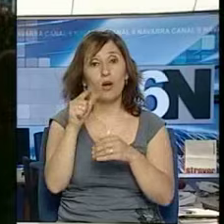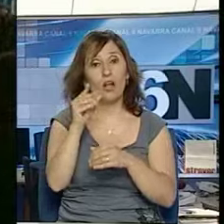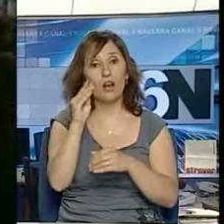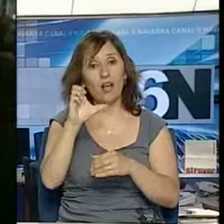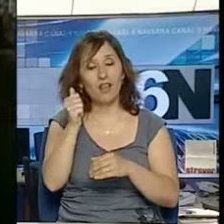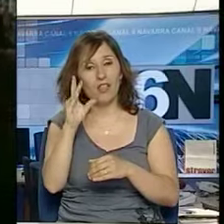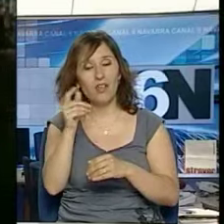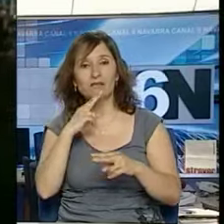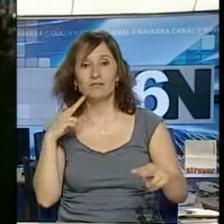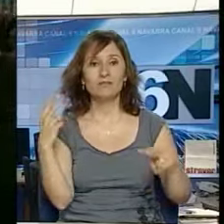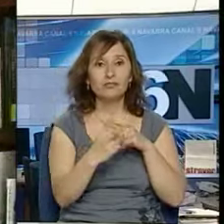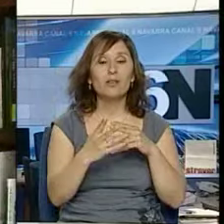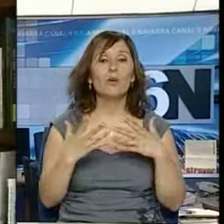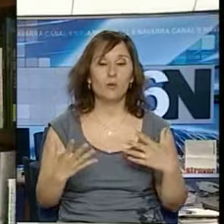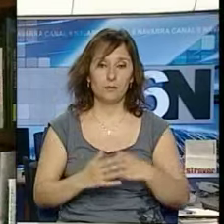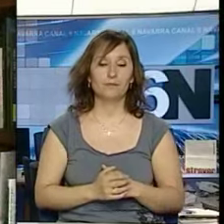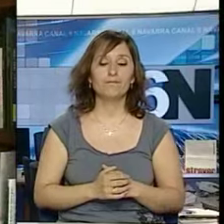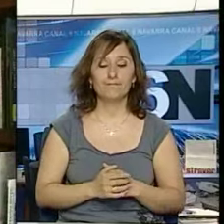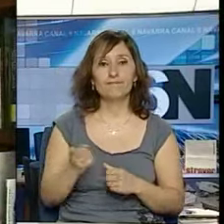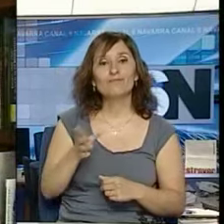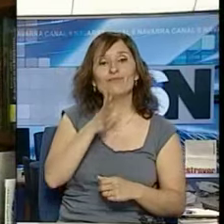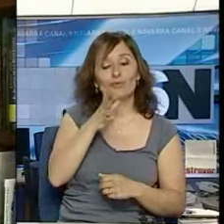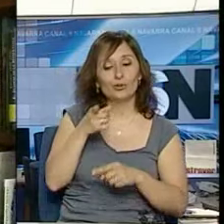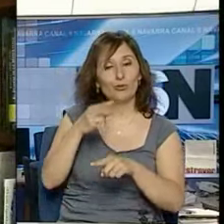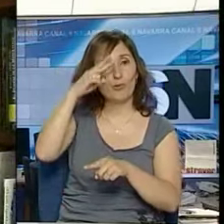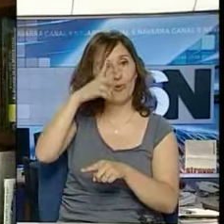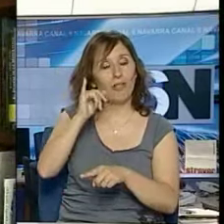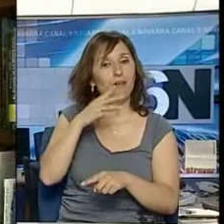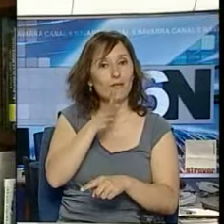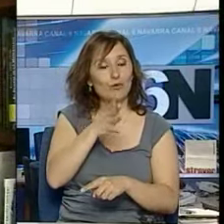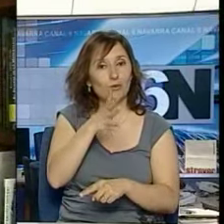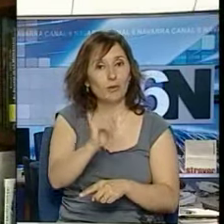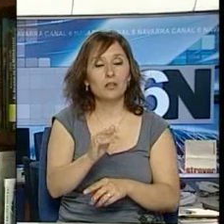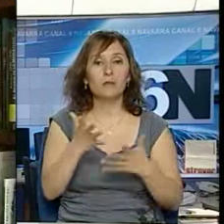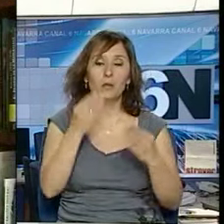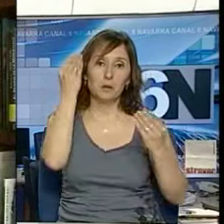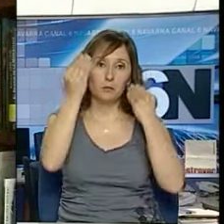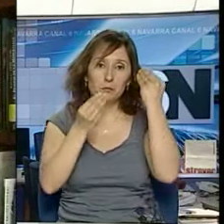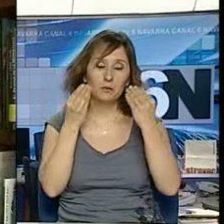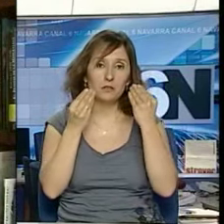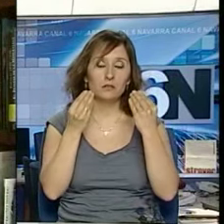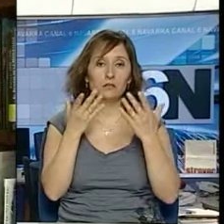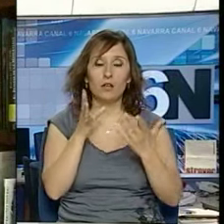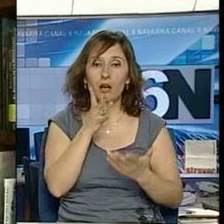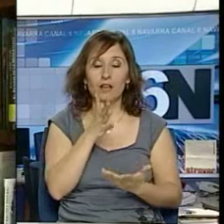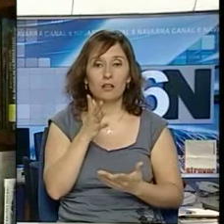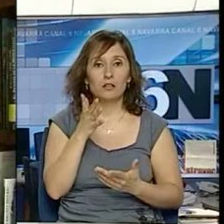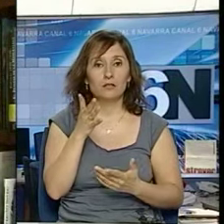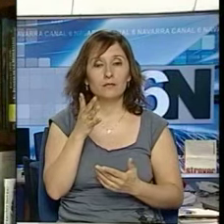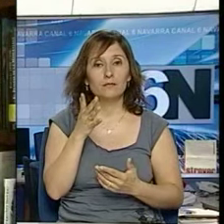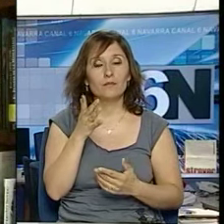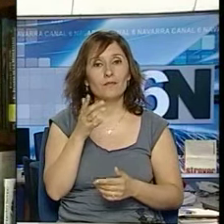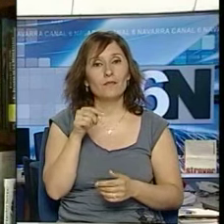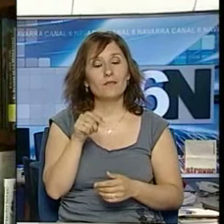de Al Qaeda. Hay razones para estar preocupados, pero tampoco hay unas razones especiales para considerar que el problema adquiera